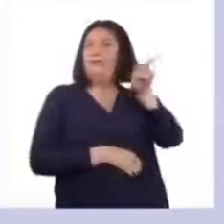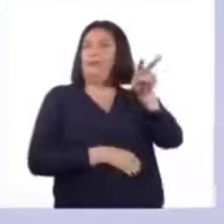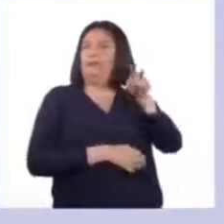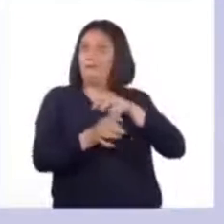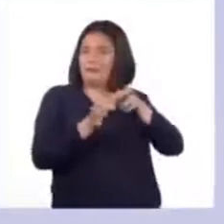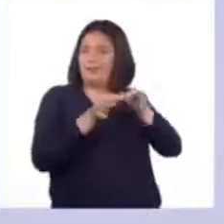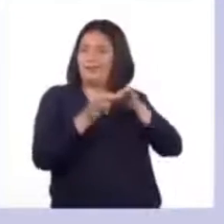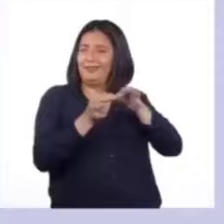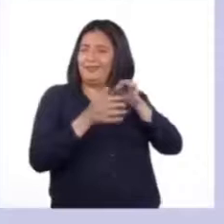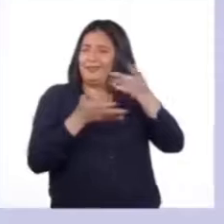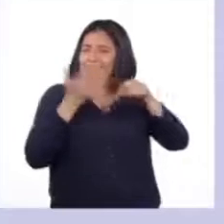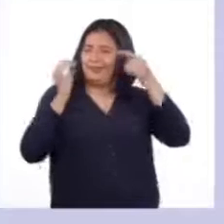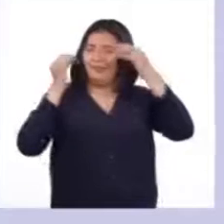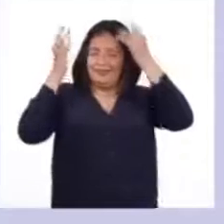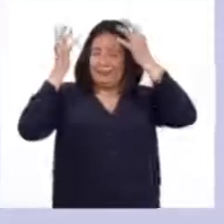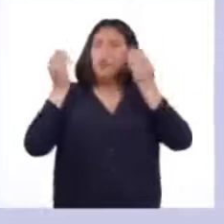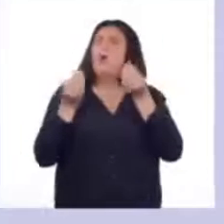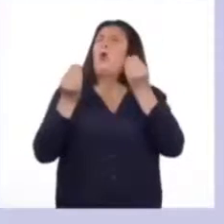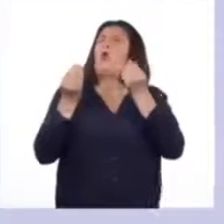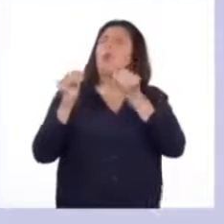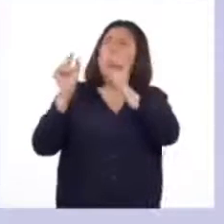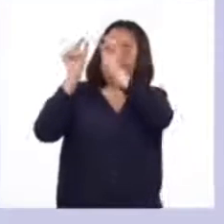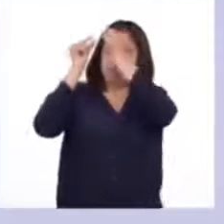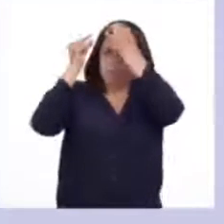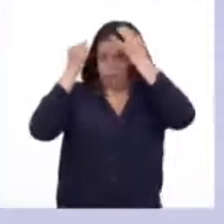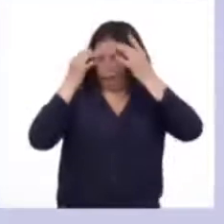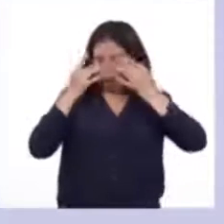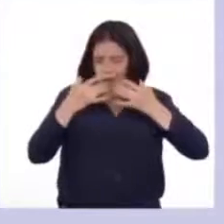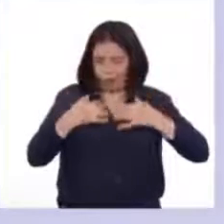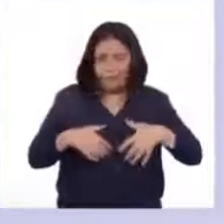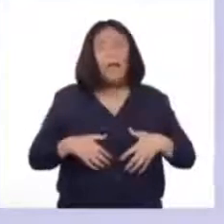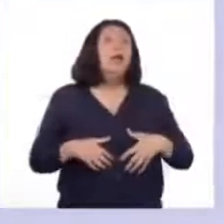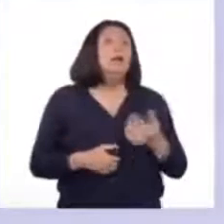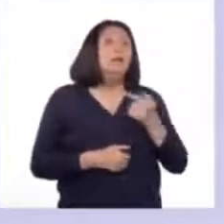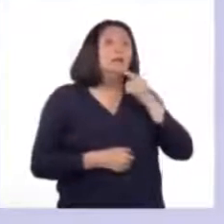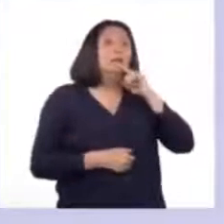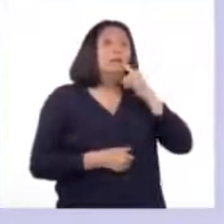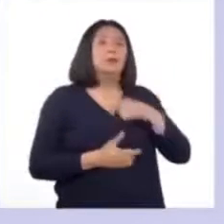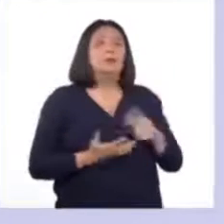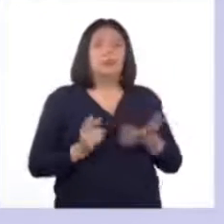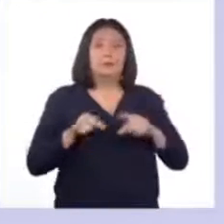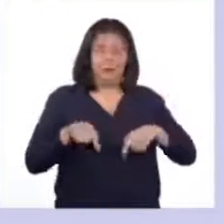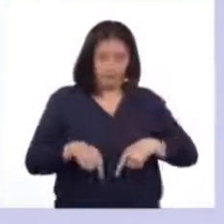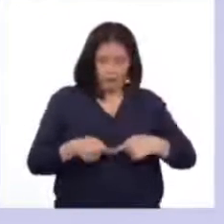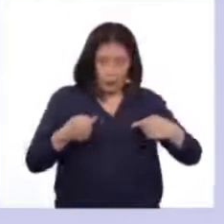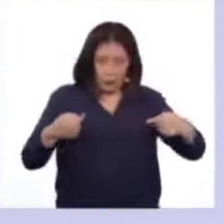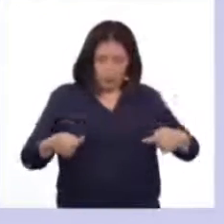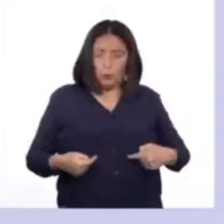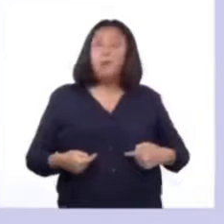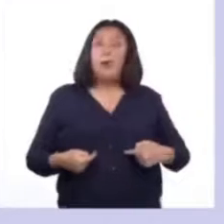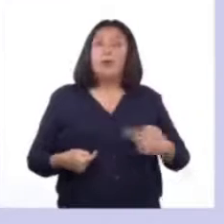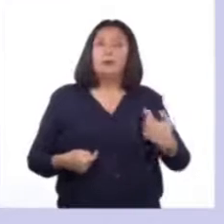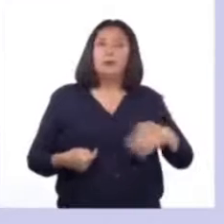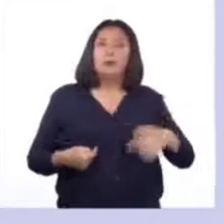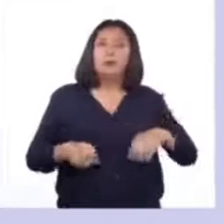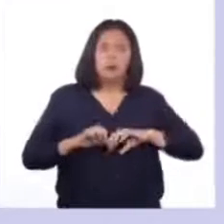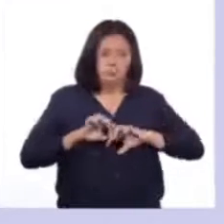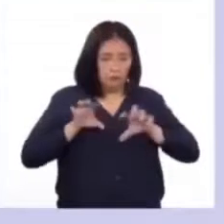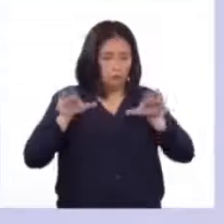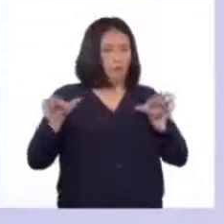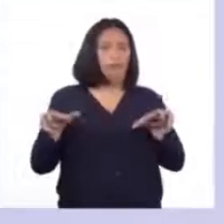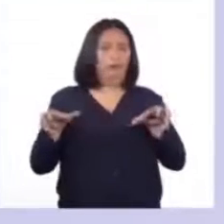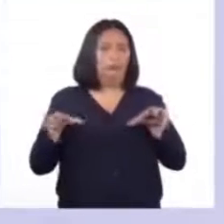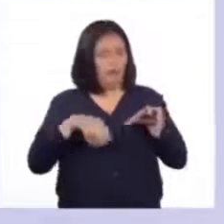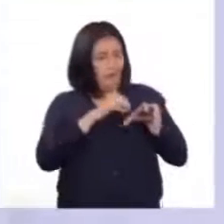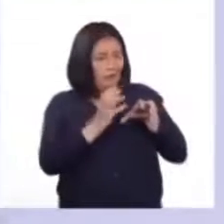continuar con el viaje de estas hormonas en el cuerpo de las mujeres. Los ovarios son dos glándulas de forma y tamaño de una